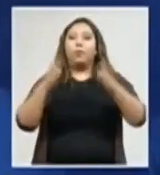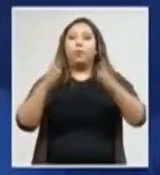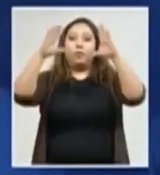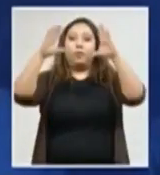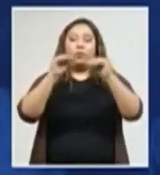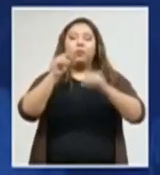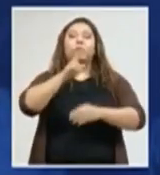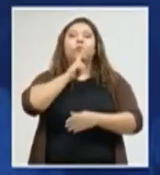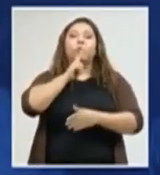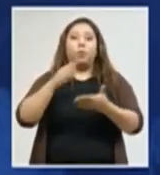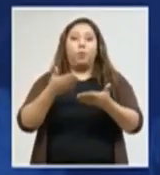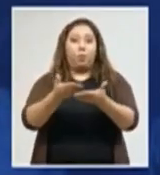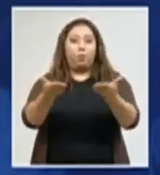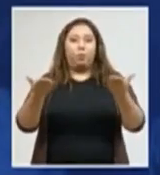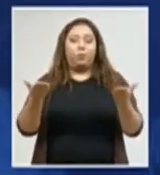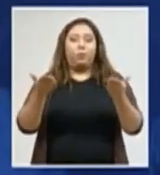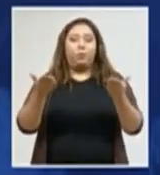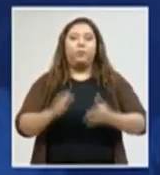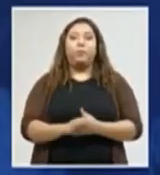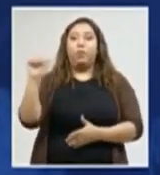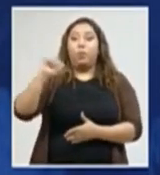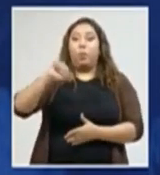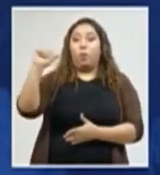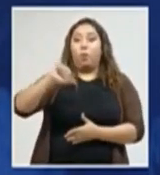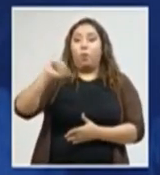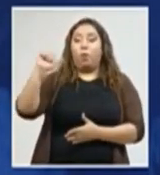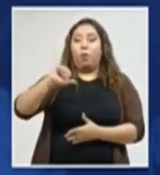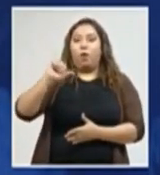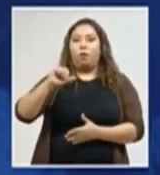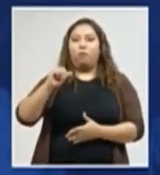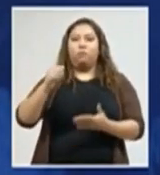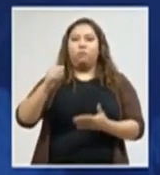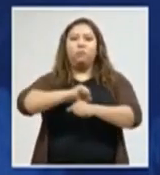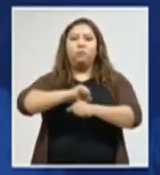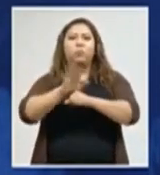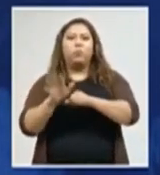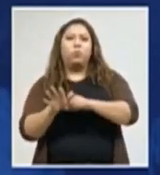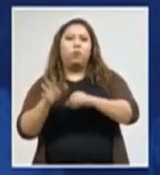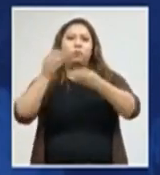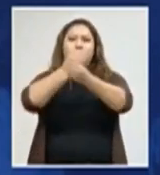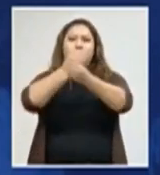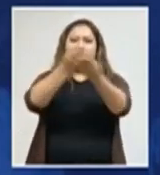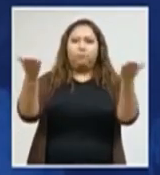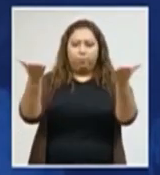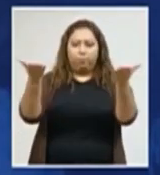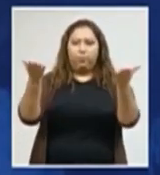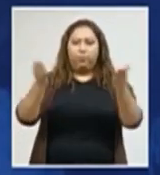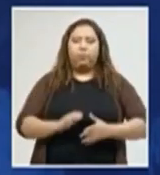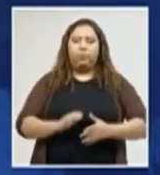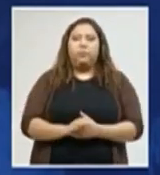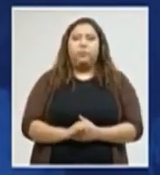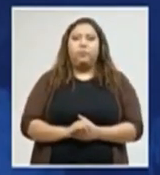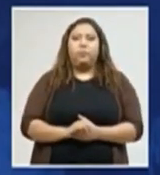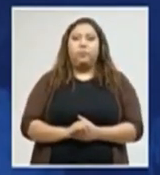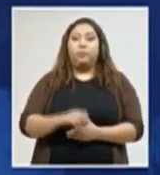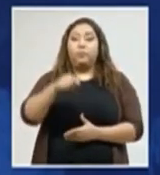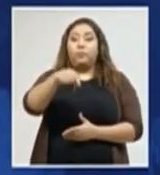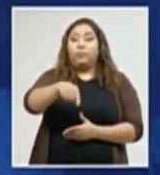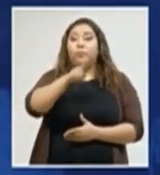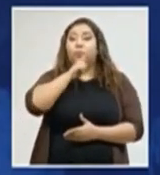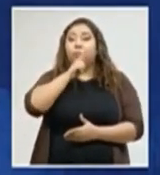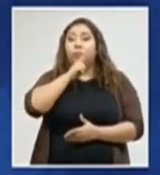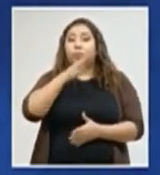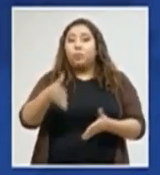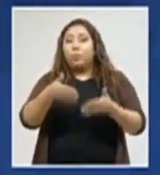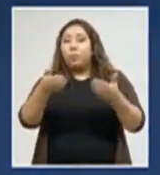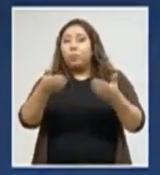Buenas noches, pueblo hondureño. El día de hoy vengo a compartir con ustedes la situación actual de coronavirus en nuestro